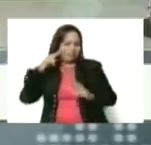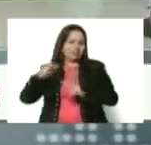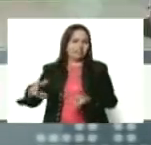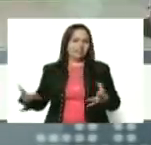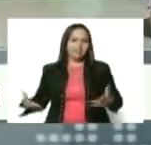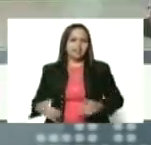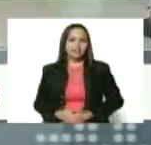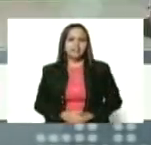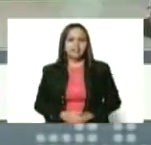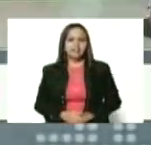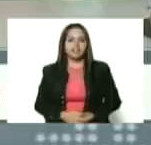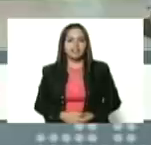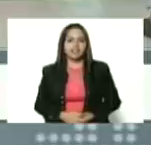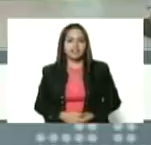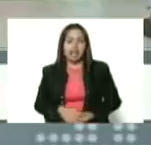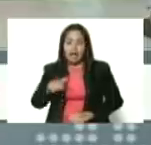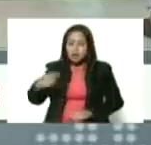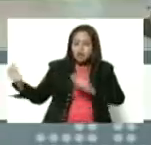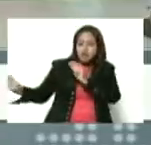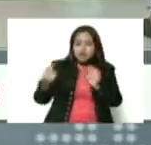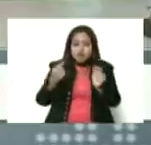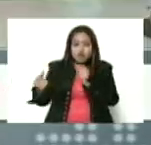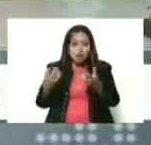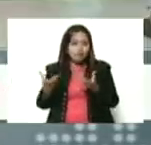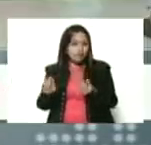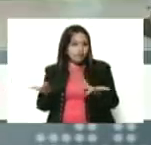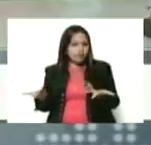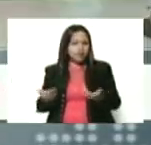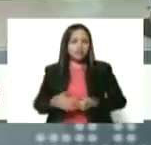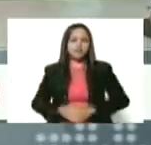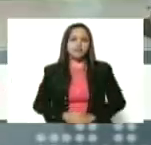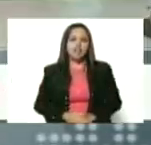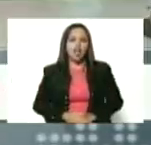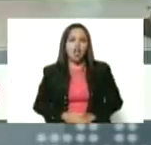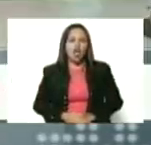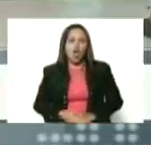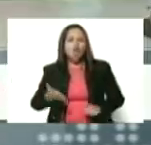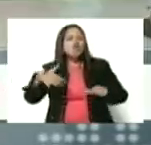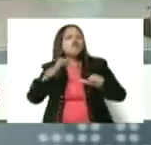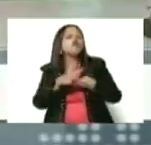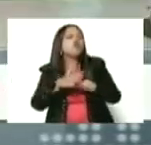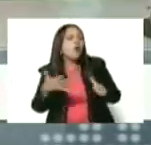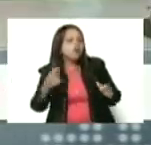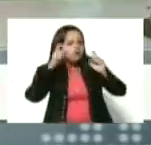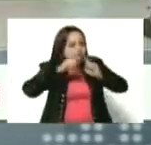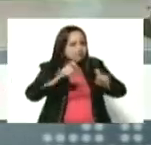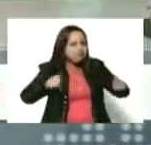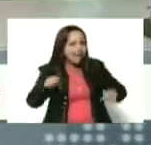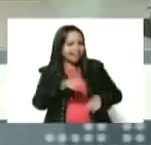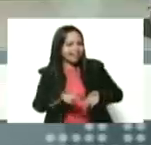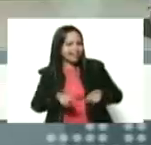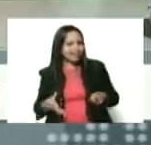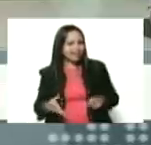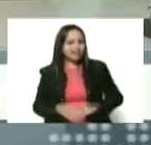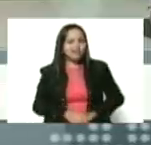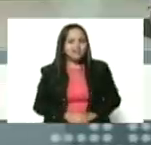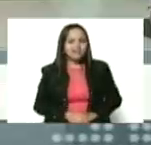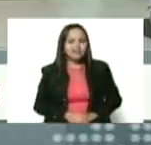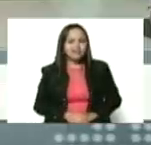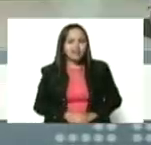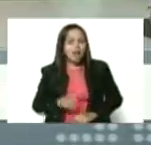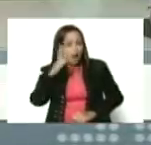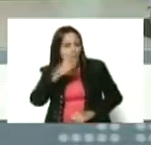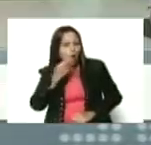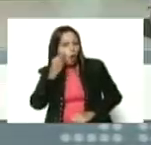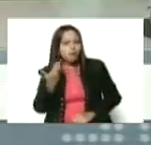De esto se ha hablado y se ha discutido bastante. ¿Dónde se forma el hombre violento, por ejemplo,